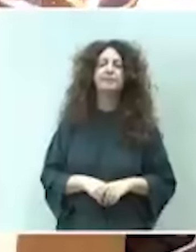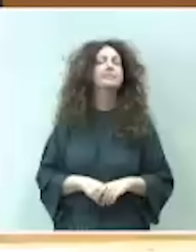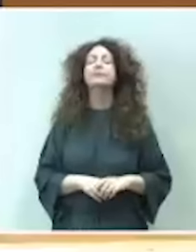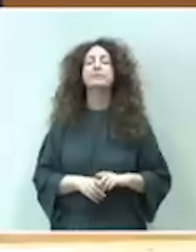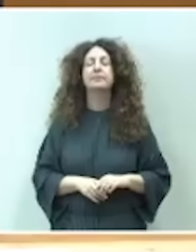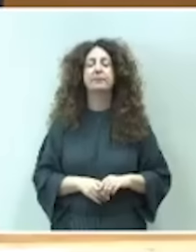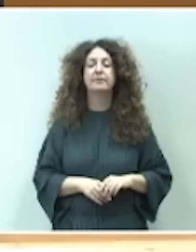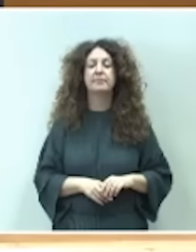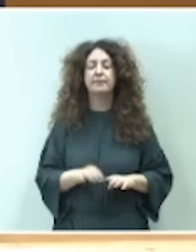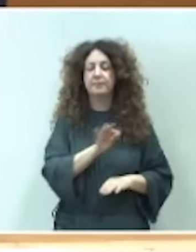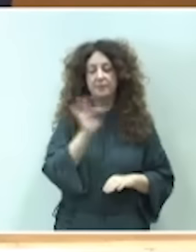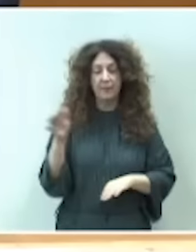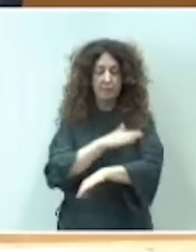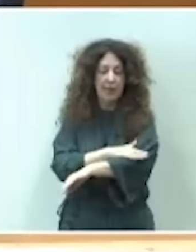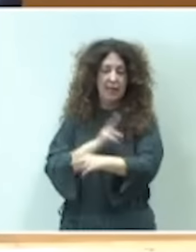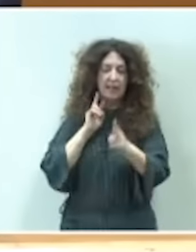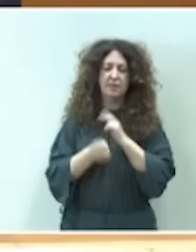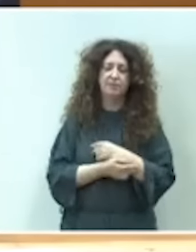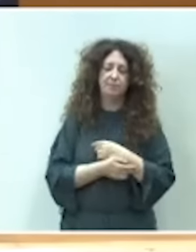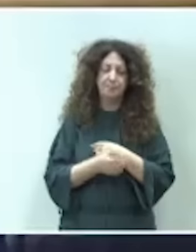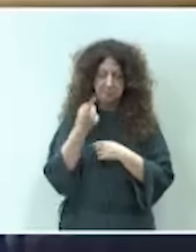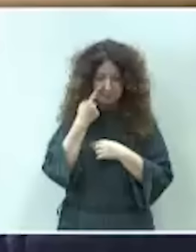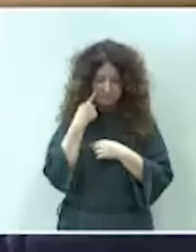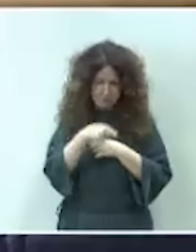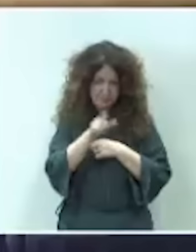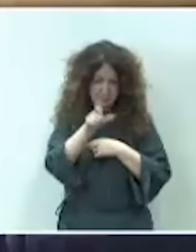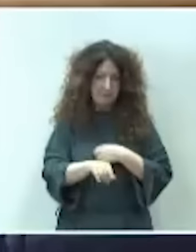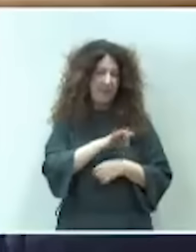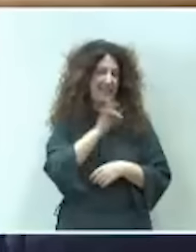Señor ministro, tiene la palabra. Mire, señora…